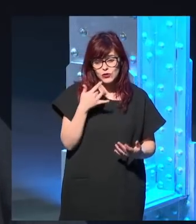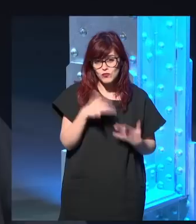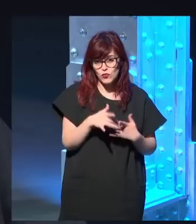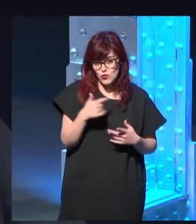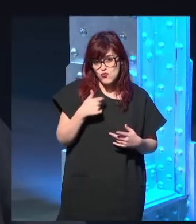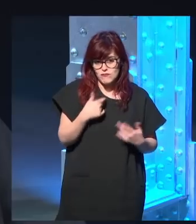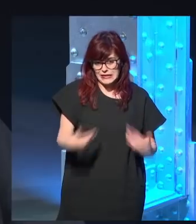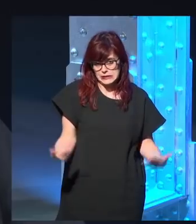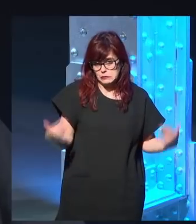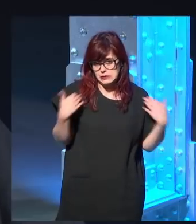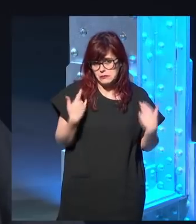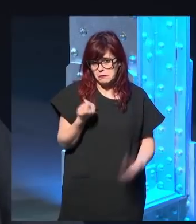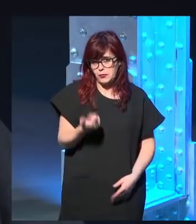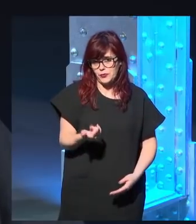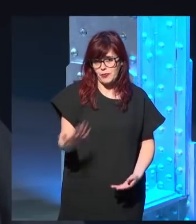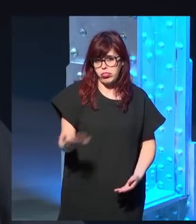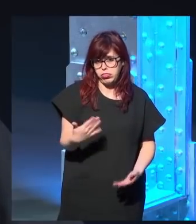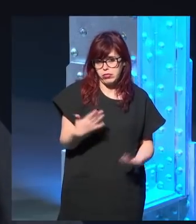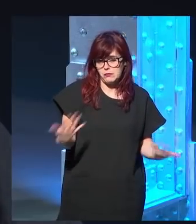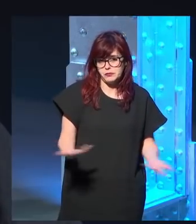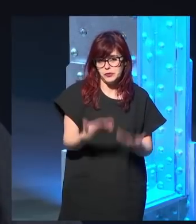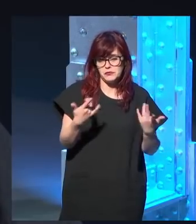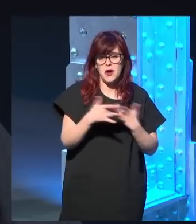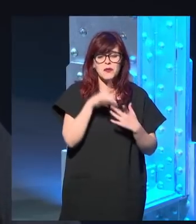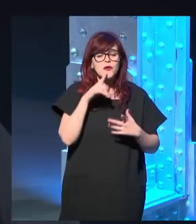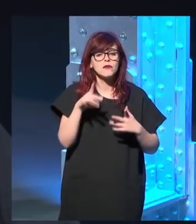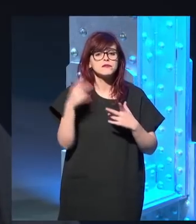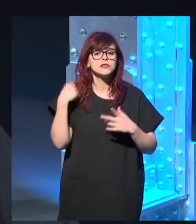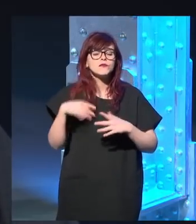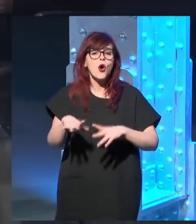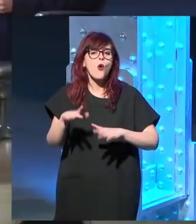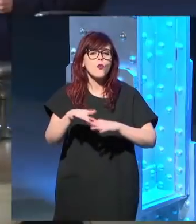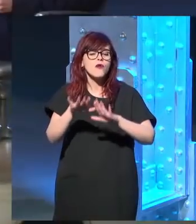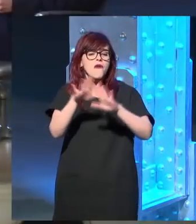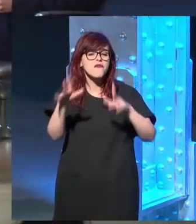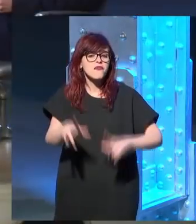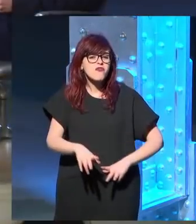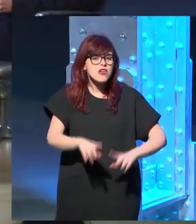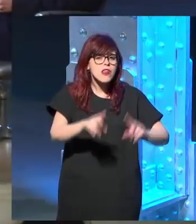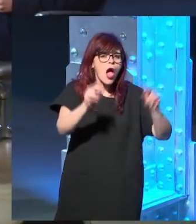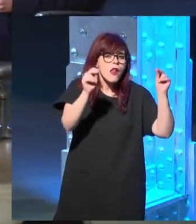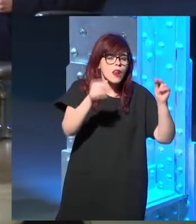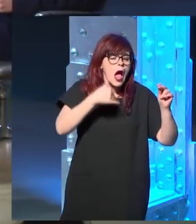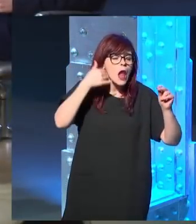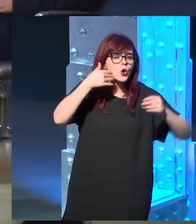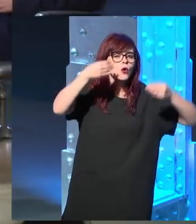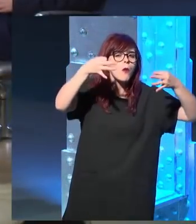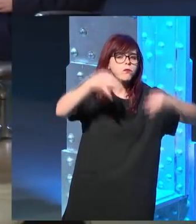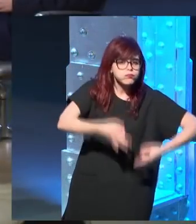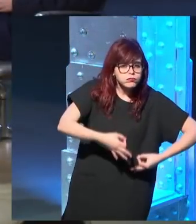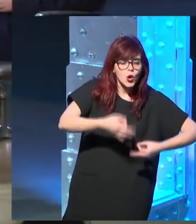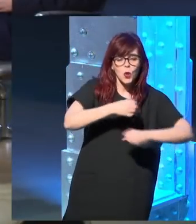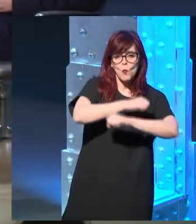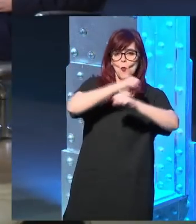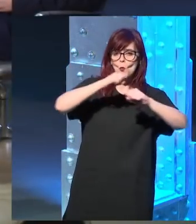irresponsable como yo no tiene por qué poner un final que sea que parezca un final. La gente puede